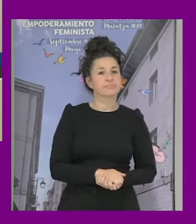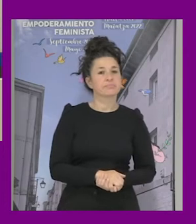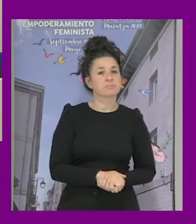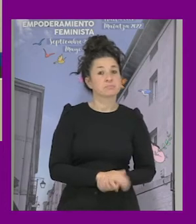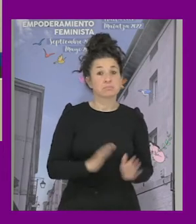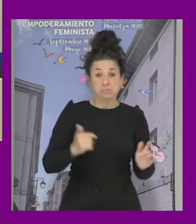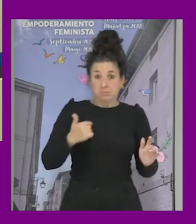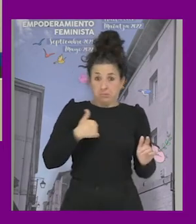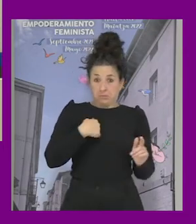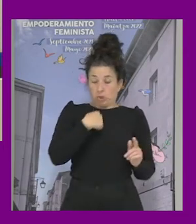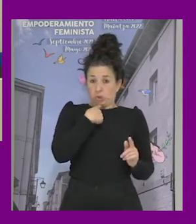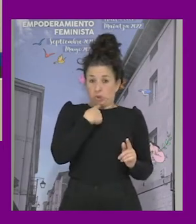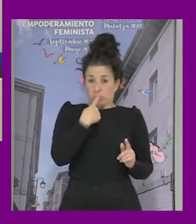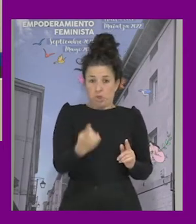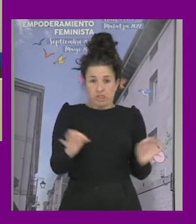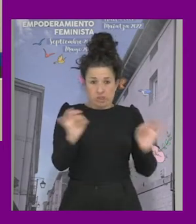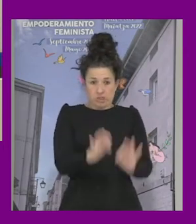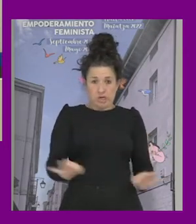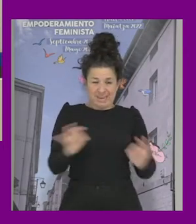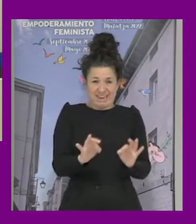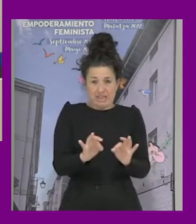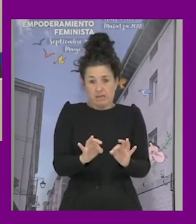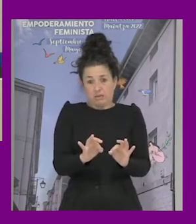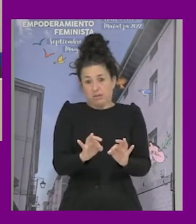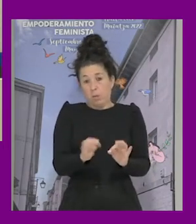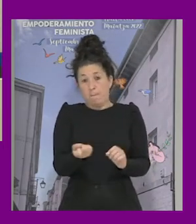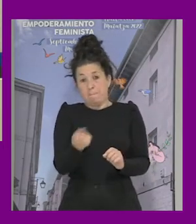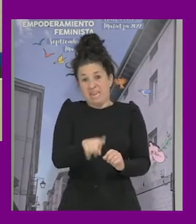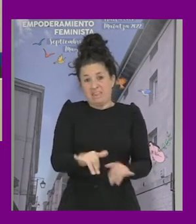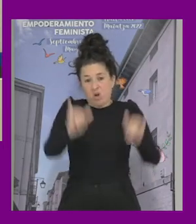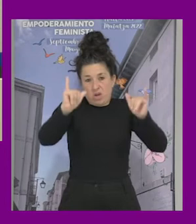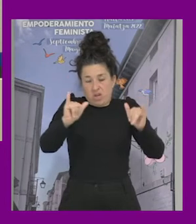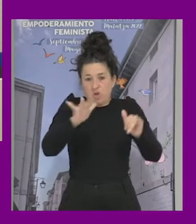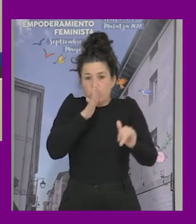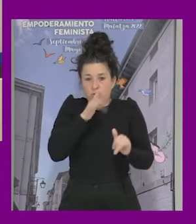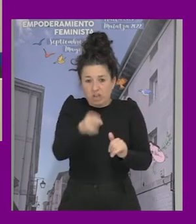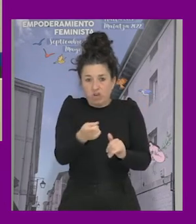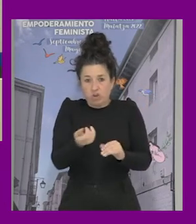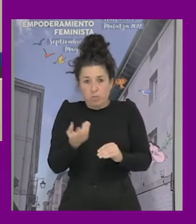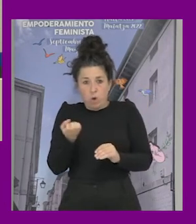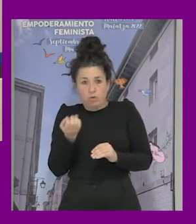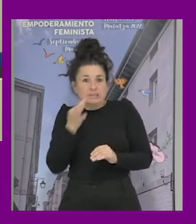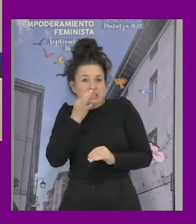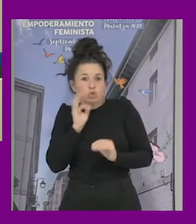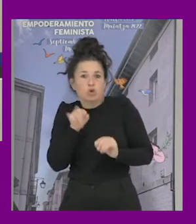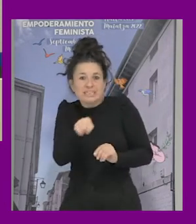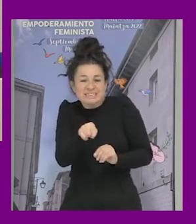pero si yo no he dicho nada ni que se asemeja a eso porque estoy absolutamente en contra de ese planteamiento por lo tanto en que momento